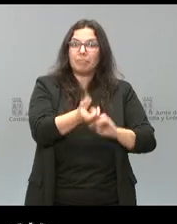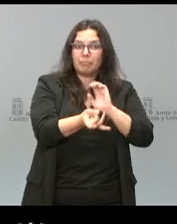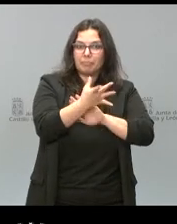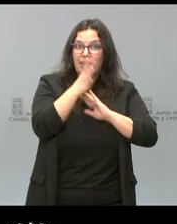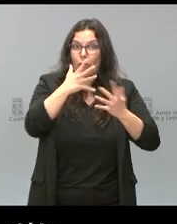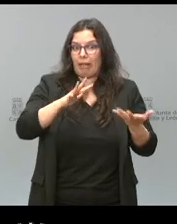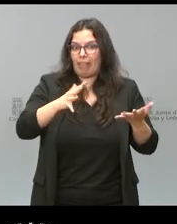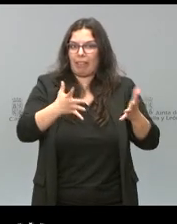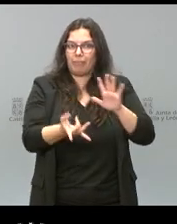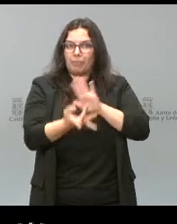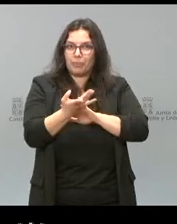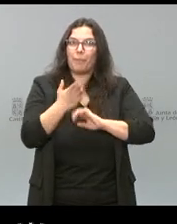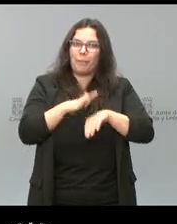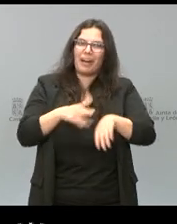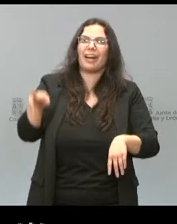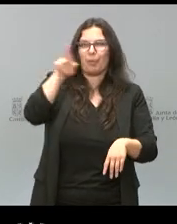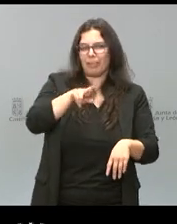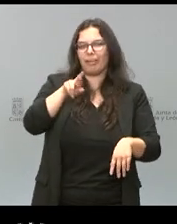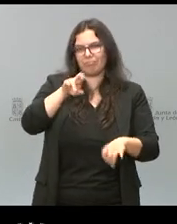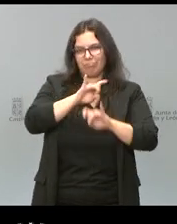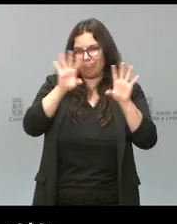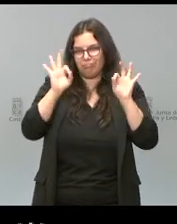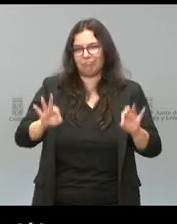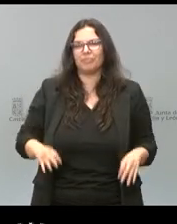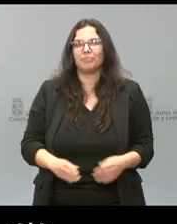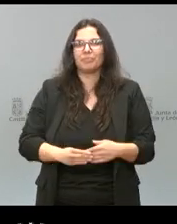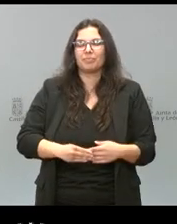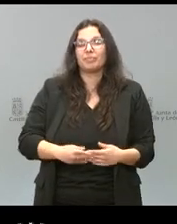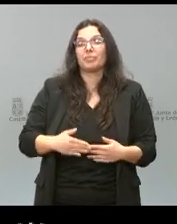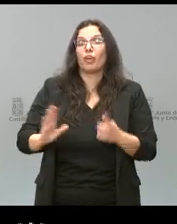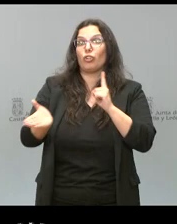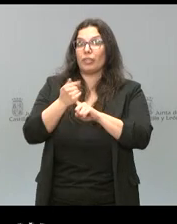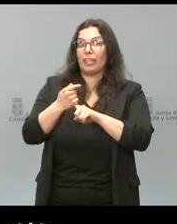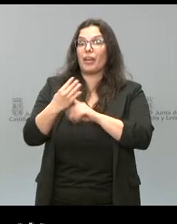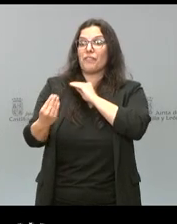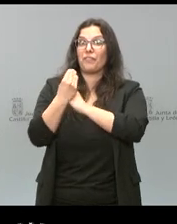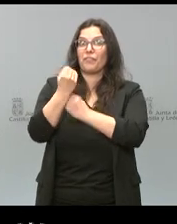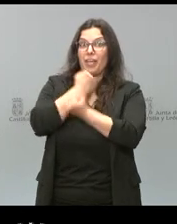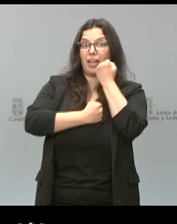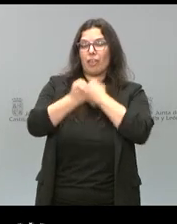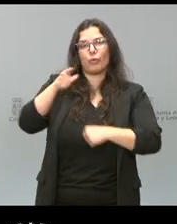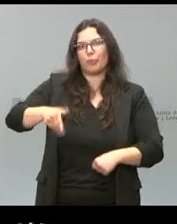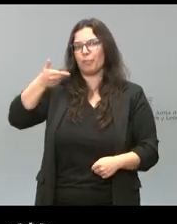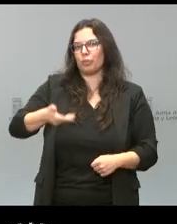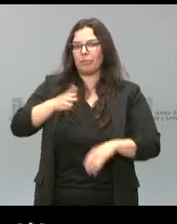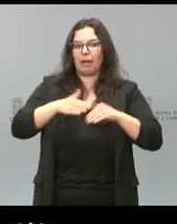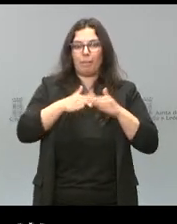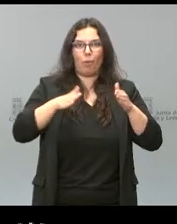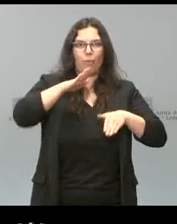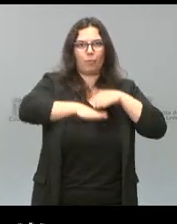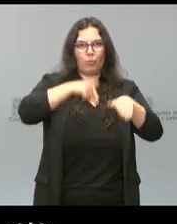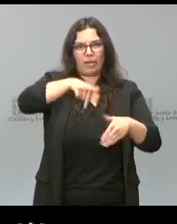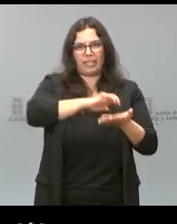momento y vamos a repetir, sin duda. Ahora pudimos acceder a financiación, que fue clave para los primeros pasos aquí en Castilla y León.